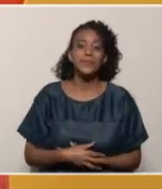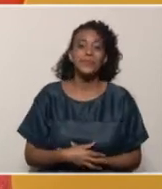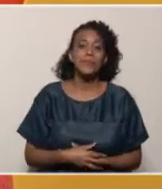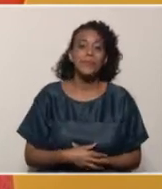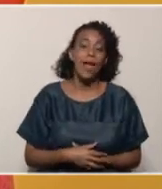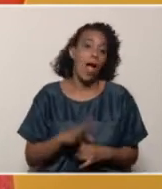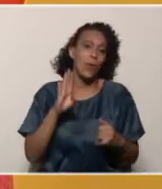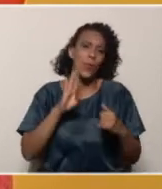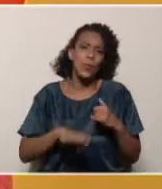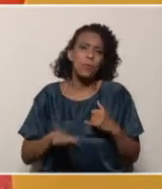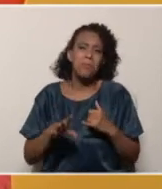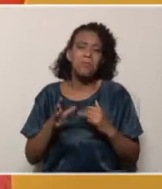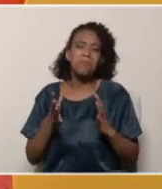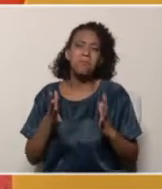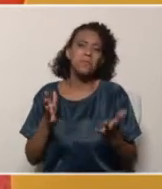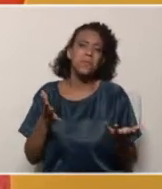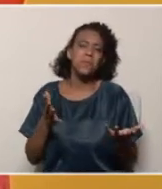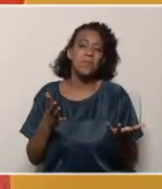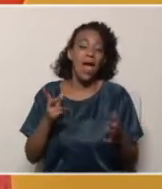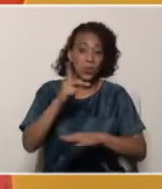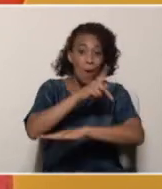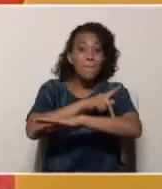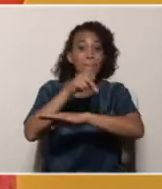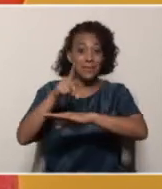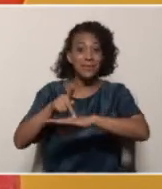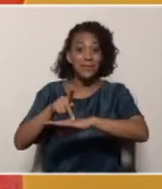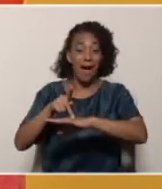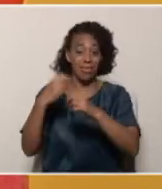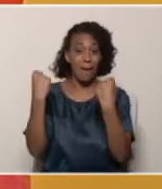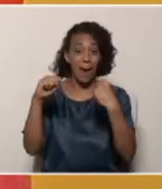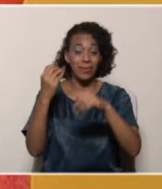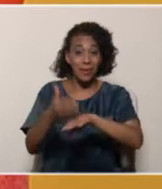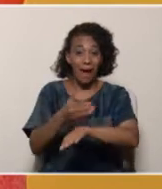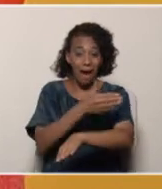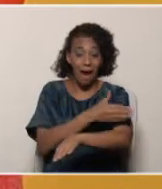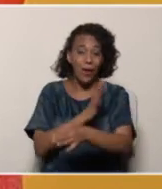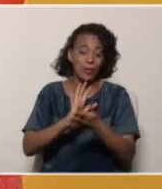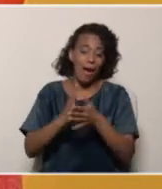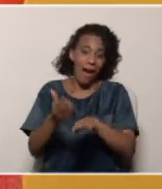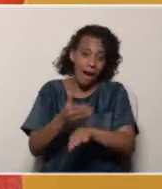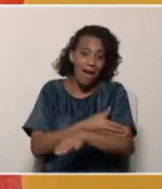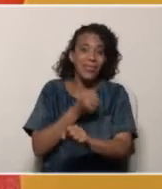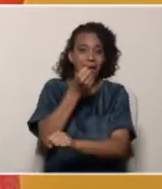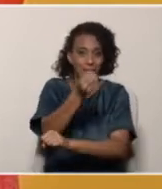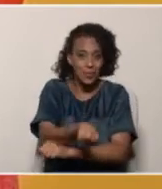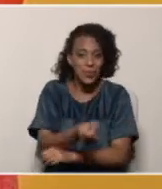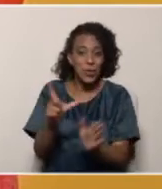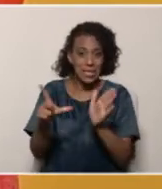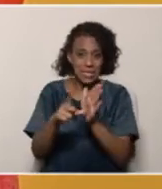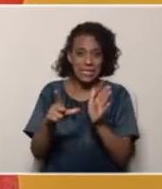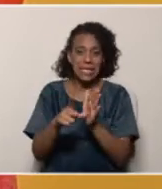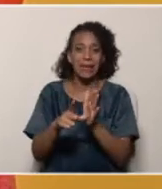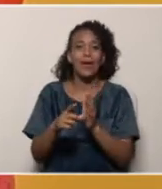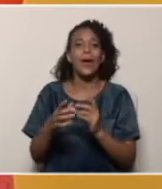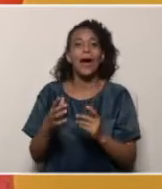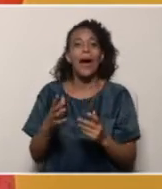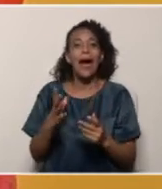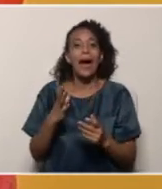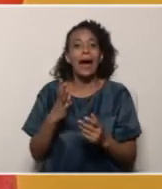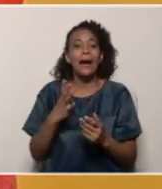Bueno, finalmente les puedo decir a estos pasantes que lo importante es el poder tener las